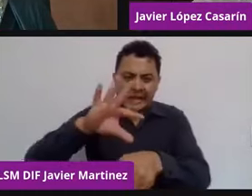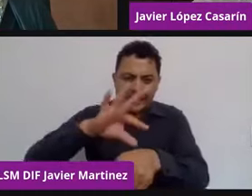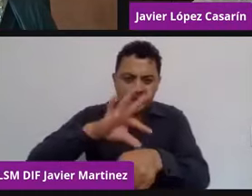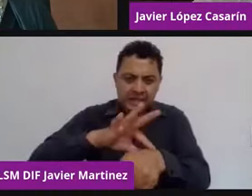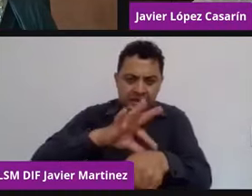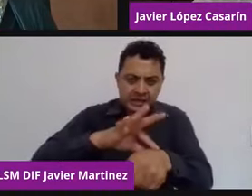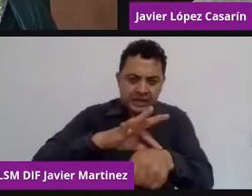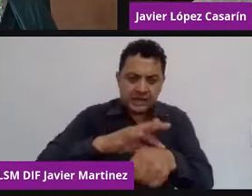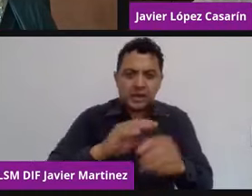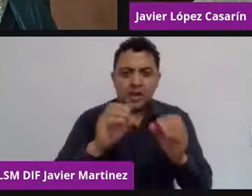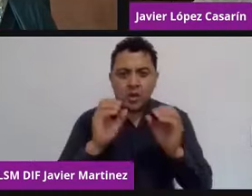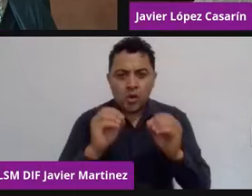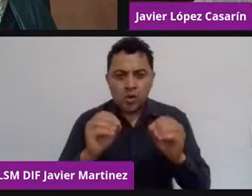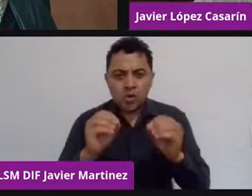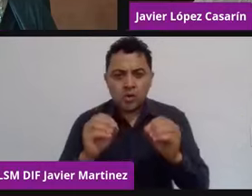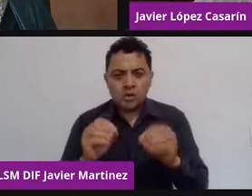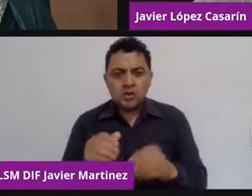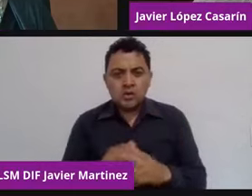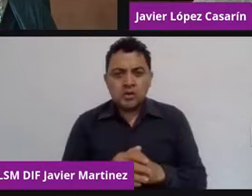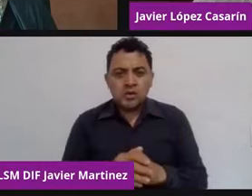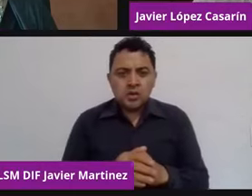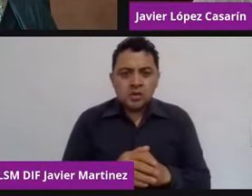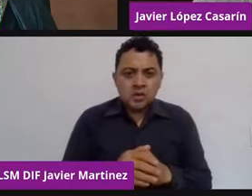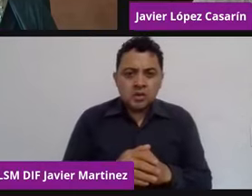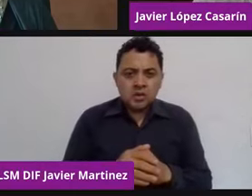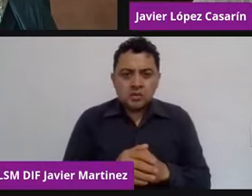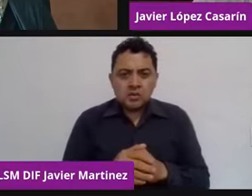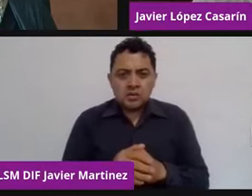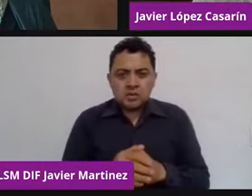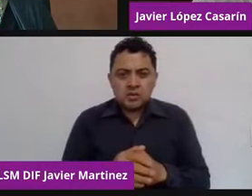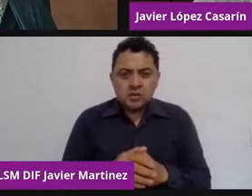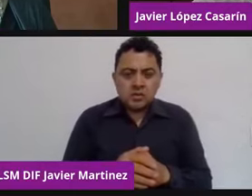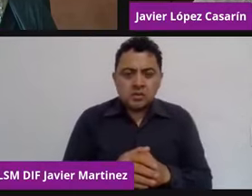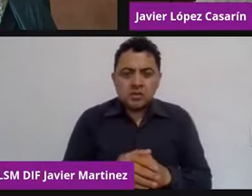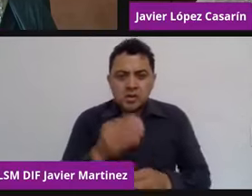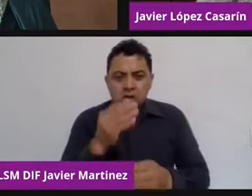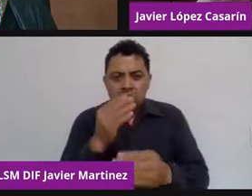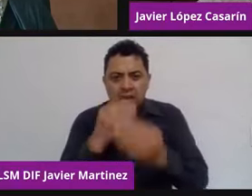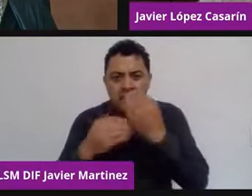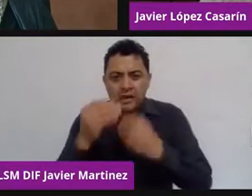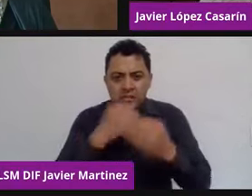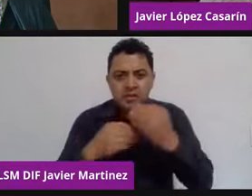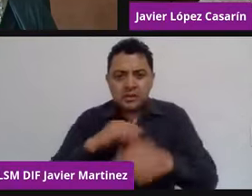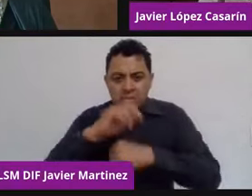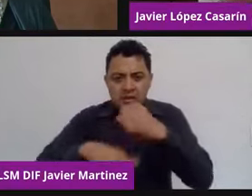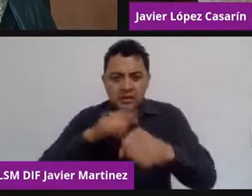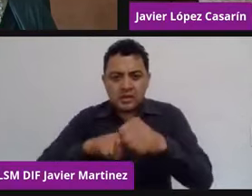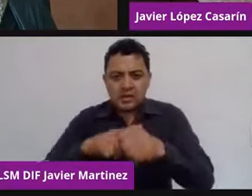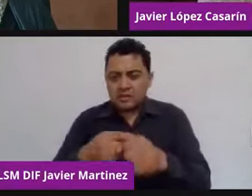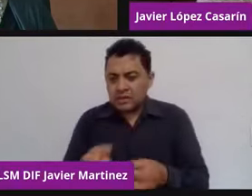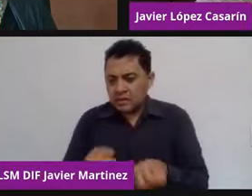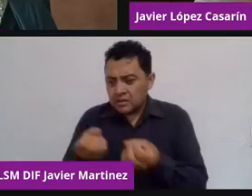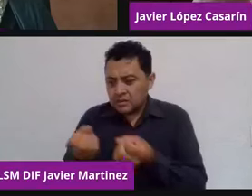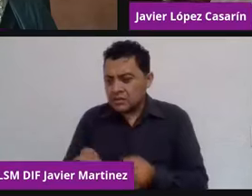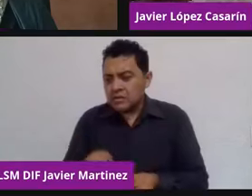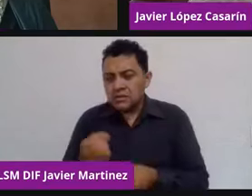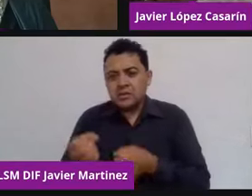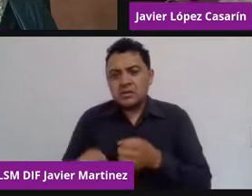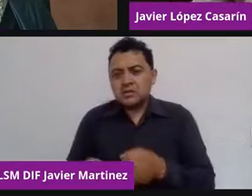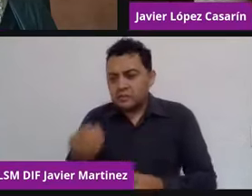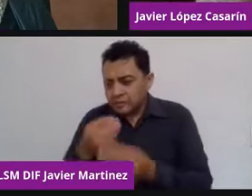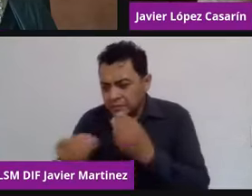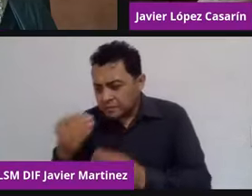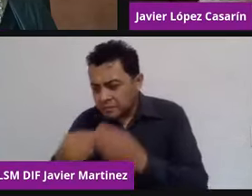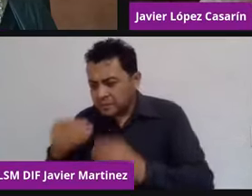o la reflexión que hay sobre la alimentación del ganado y el impacto que tiene con el agua. Entonces, de repente empiezan a haber